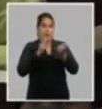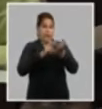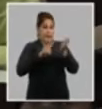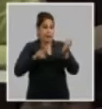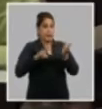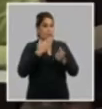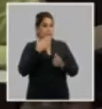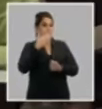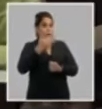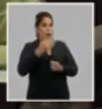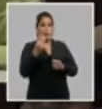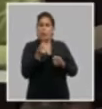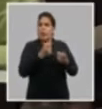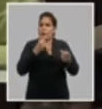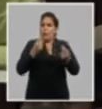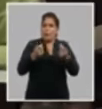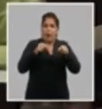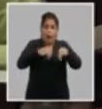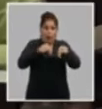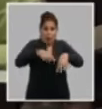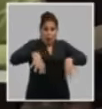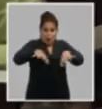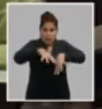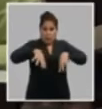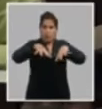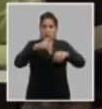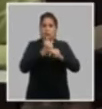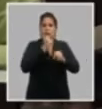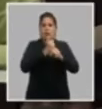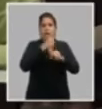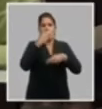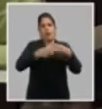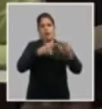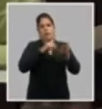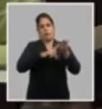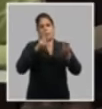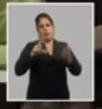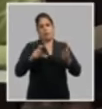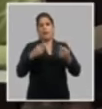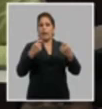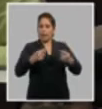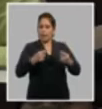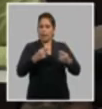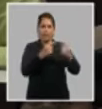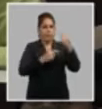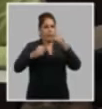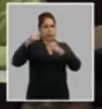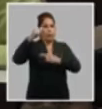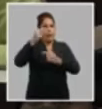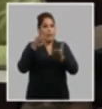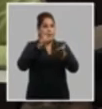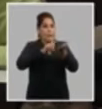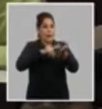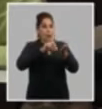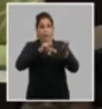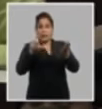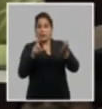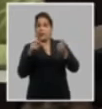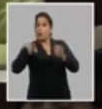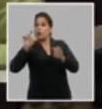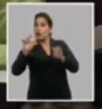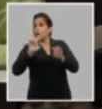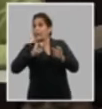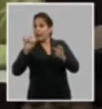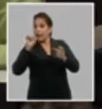y que logren también dinamizar contextualizar el trabajo que desarrollamos cada día por lo tanto es una prioridad para todos lograr que